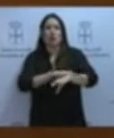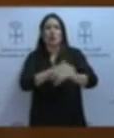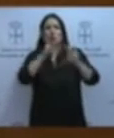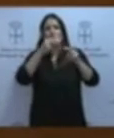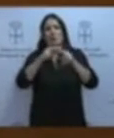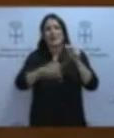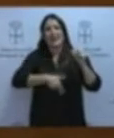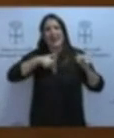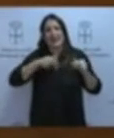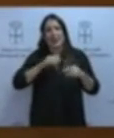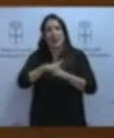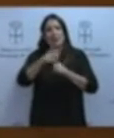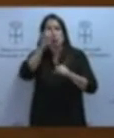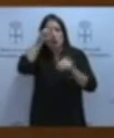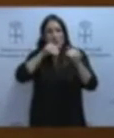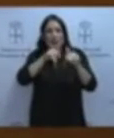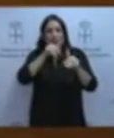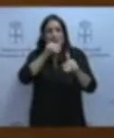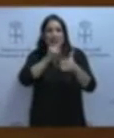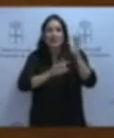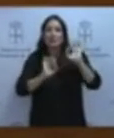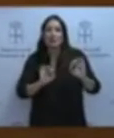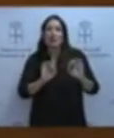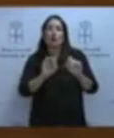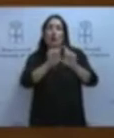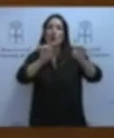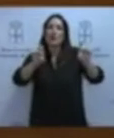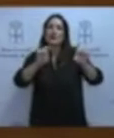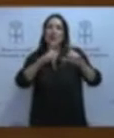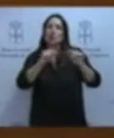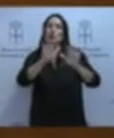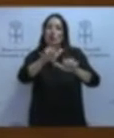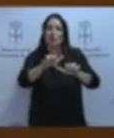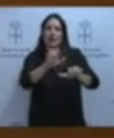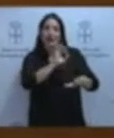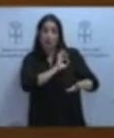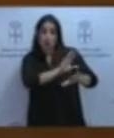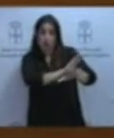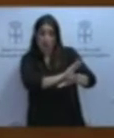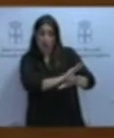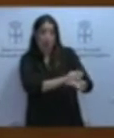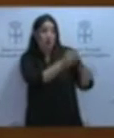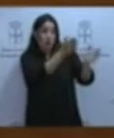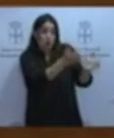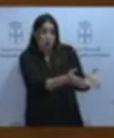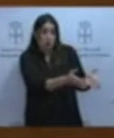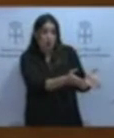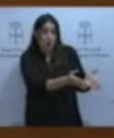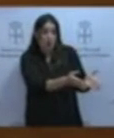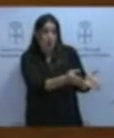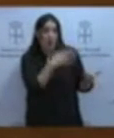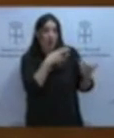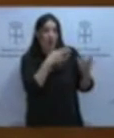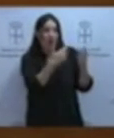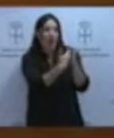minería y, más en concreto, sobre la situación de la compañía asturlonesa. Señor consejero, usted me ha radiografiado